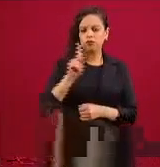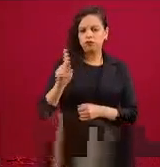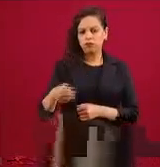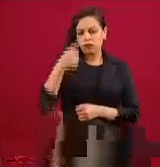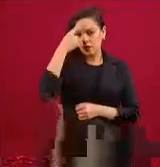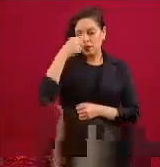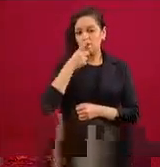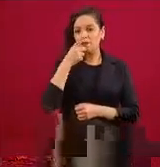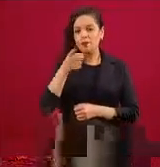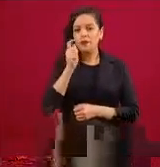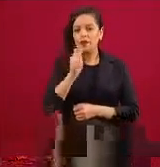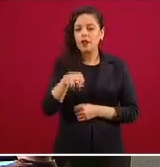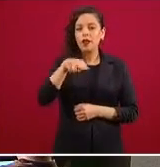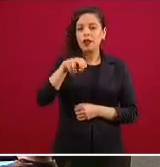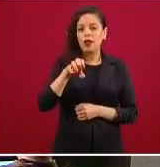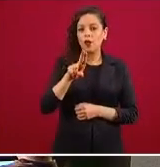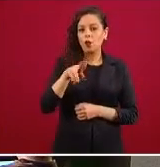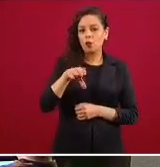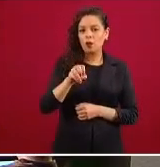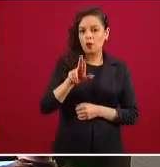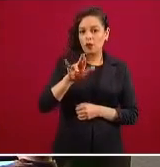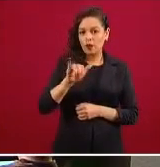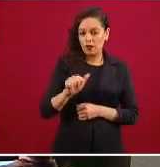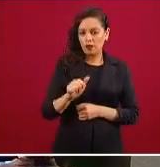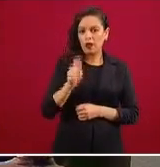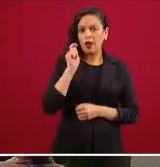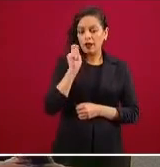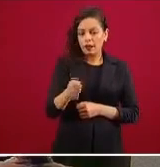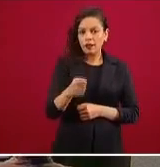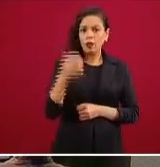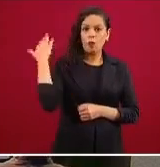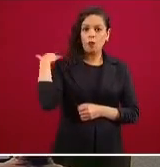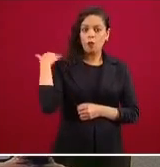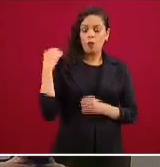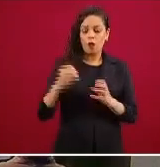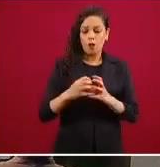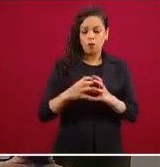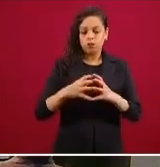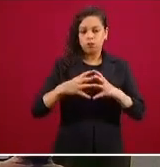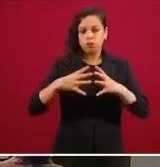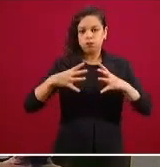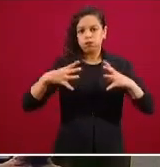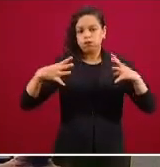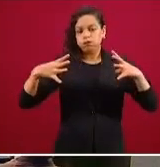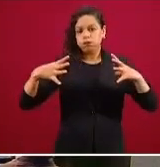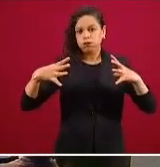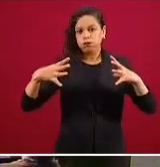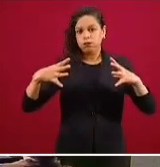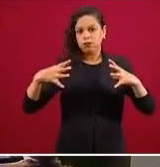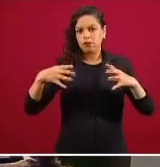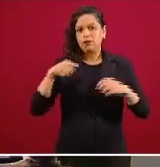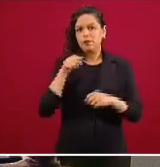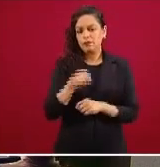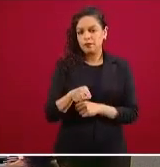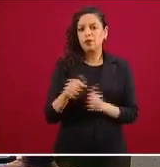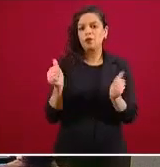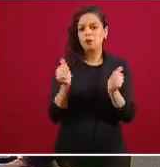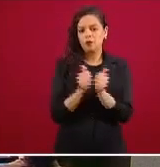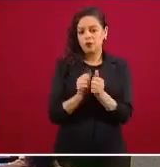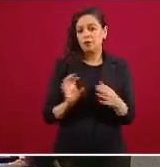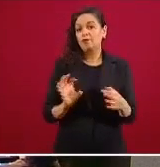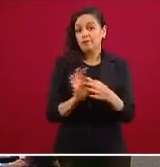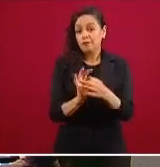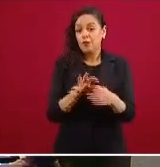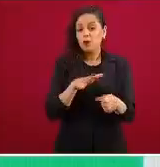término médico y se refiere a una lesión inflamatoria de los pulmones generalmente asociada a causas infecciosas